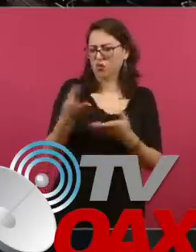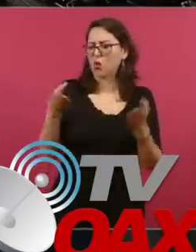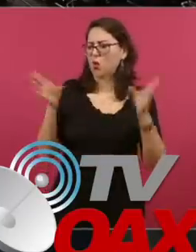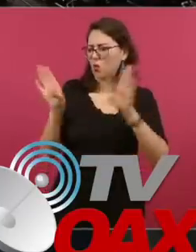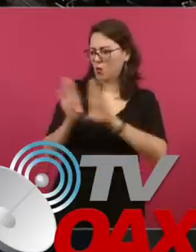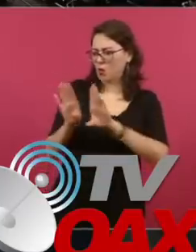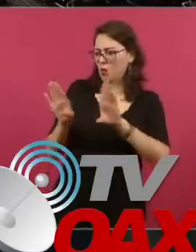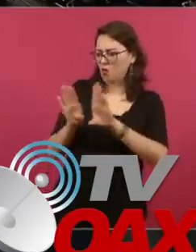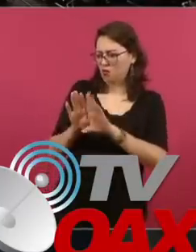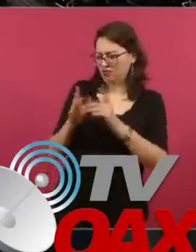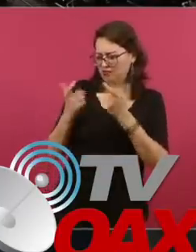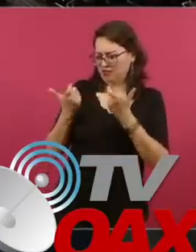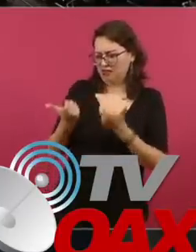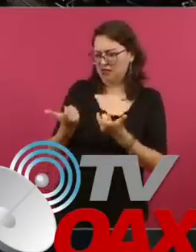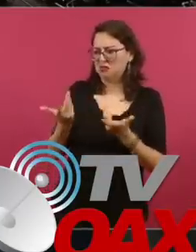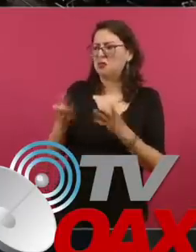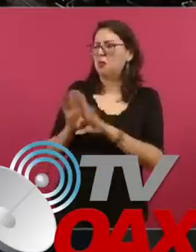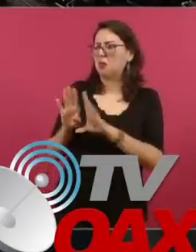el dinero para comprar este?